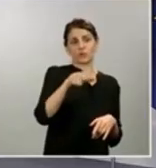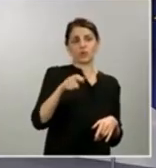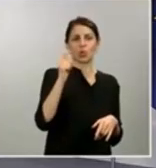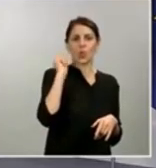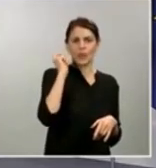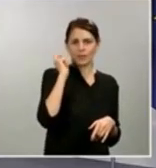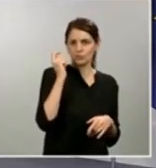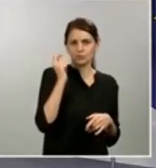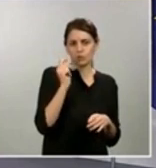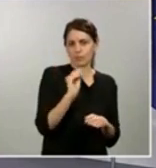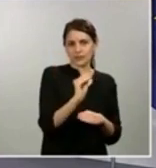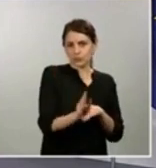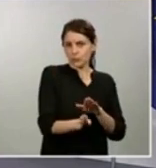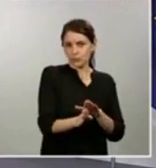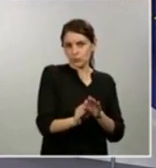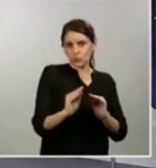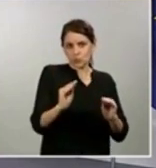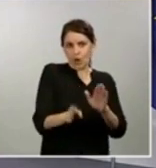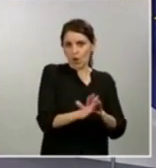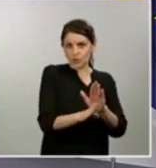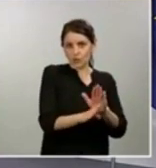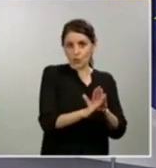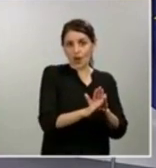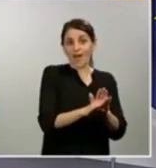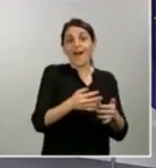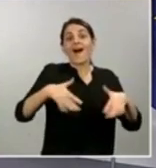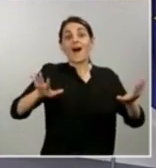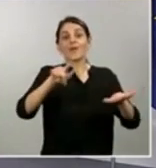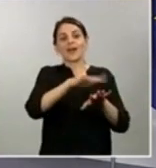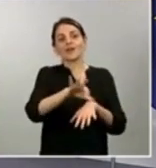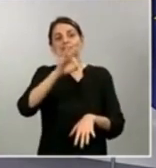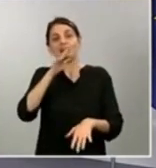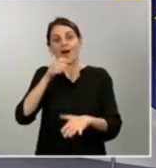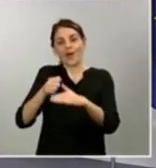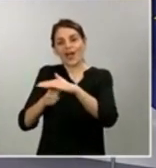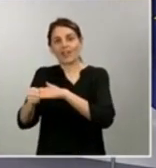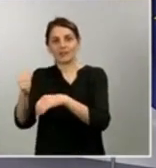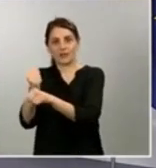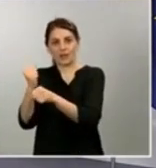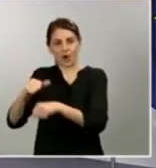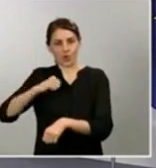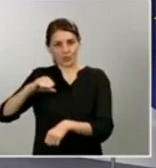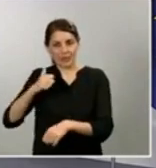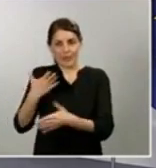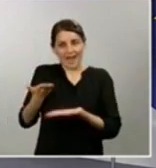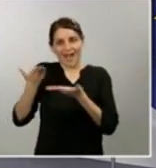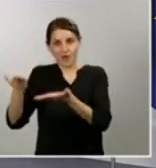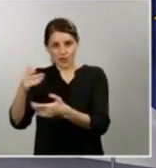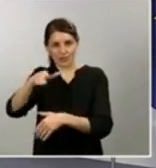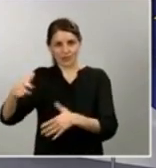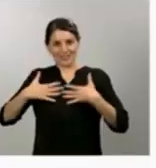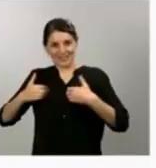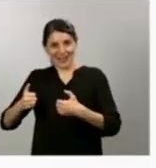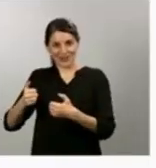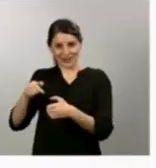a los médicos activos y a los profesionales sanitarios activos y que han tenido esta